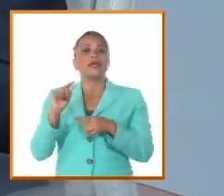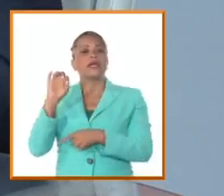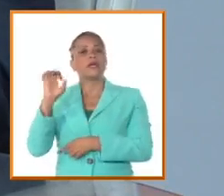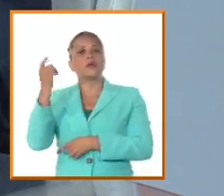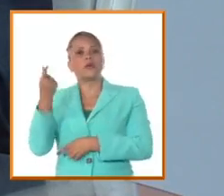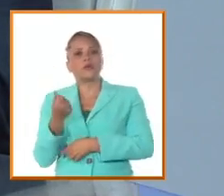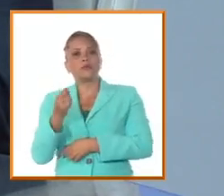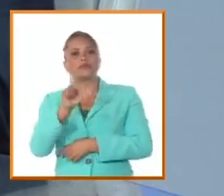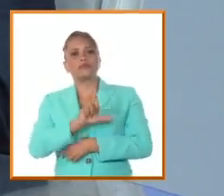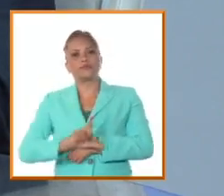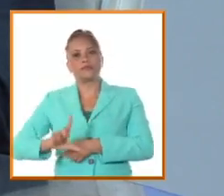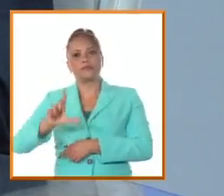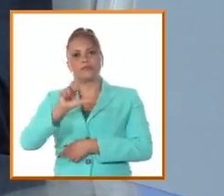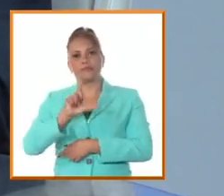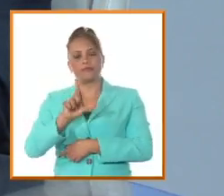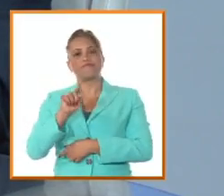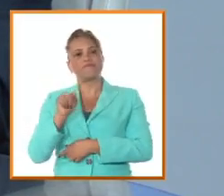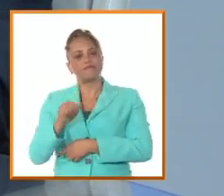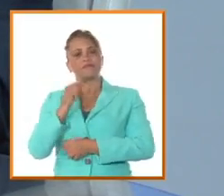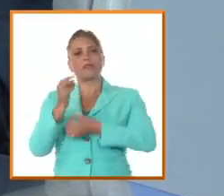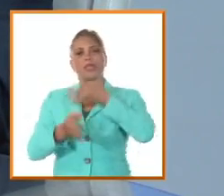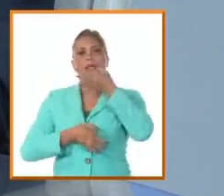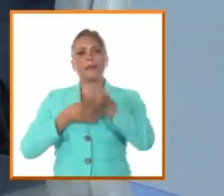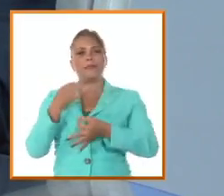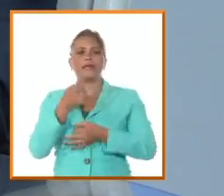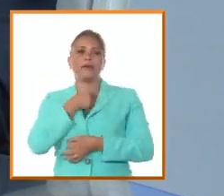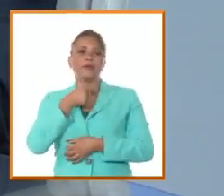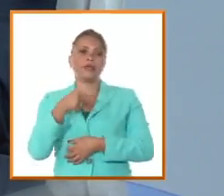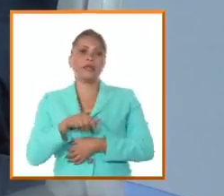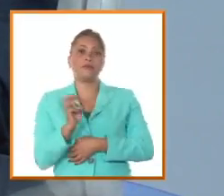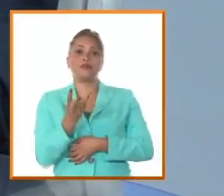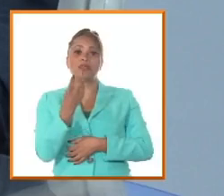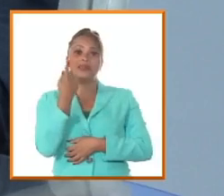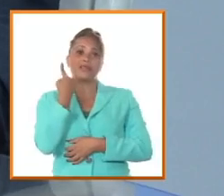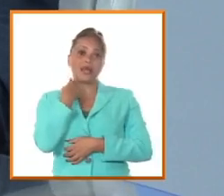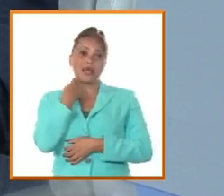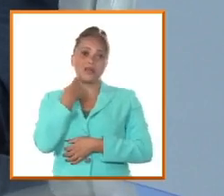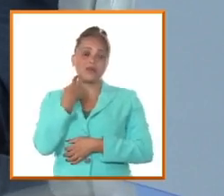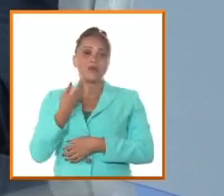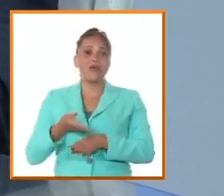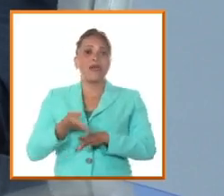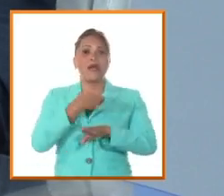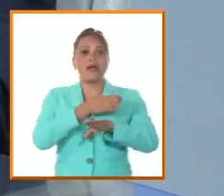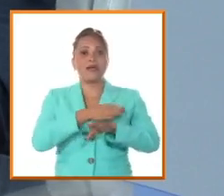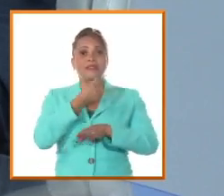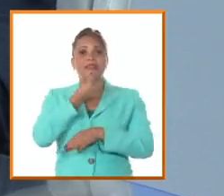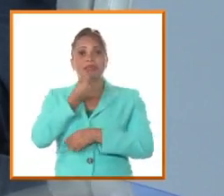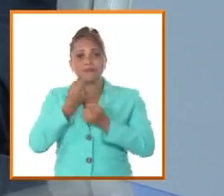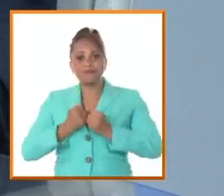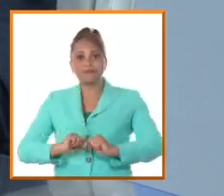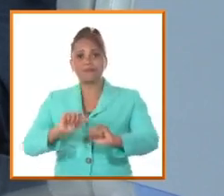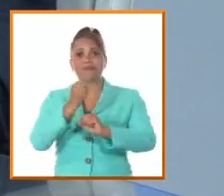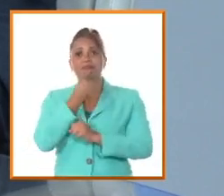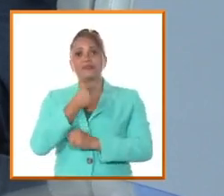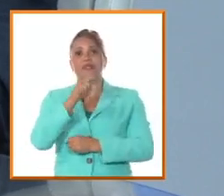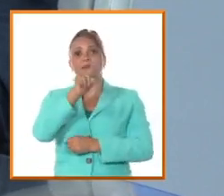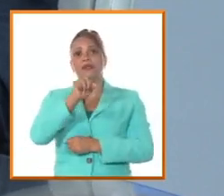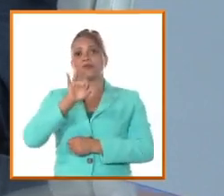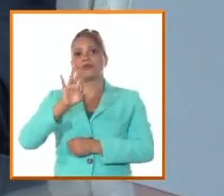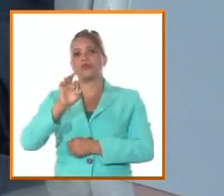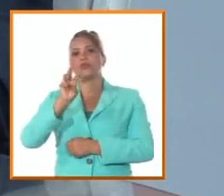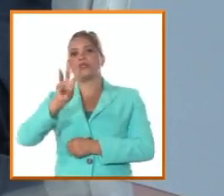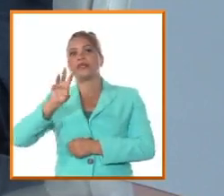social. Y eso es lo que explica que, por ejemplo, tres años antes del nacimiento de Aramonte, en 1838,